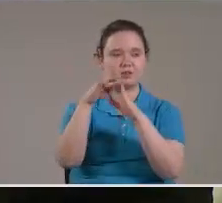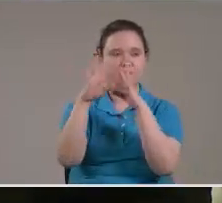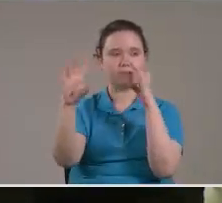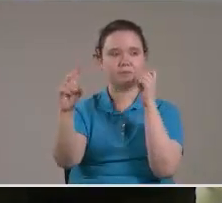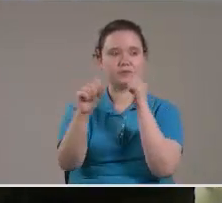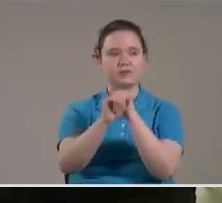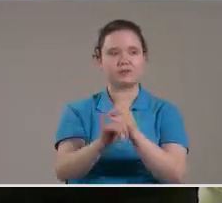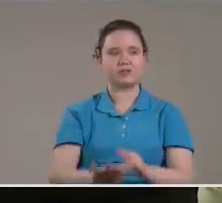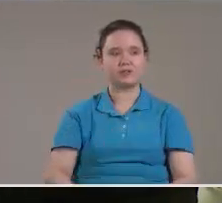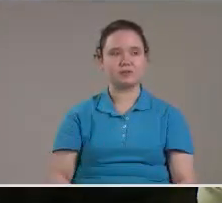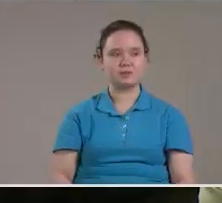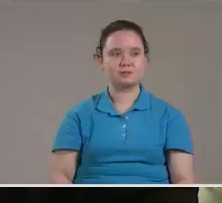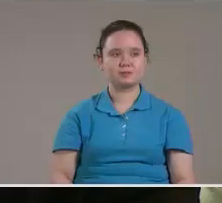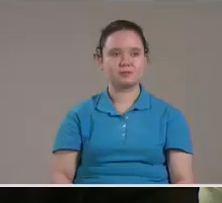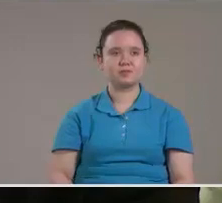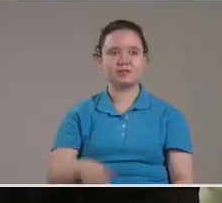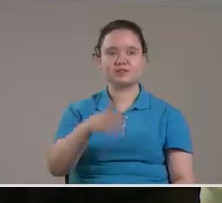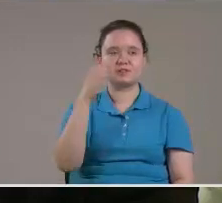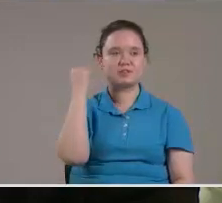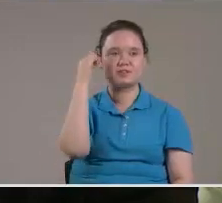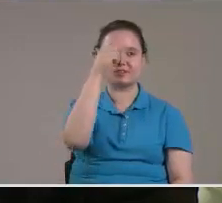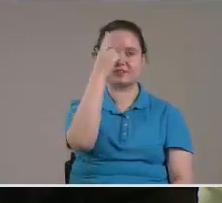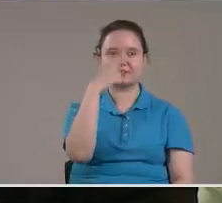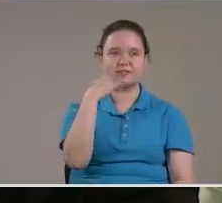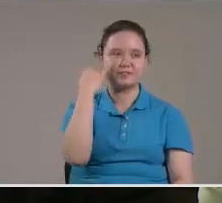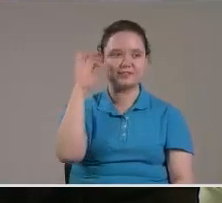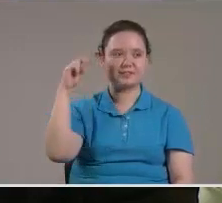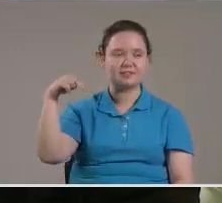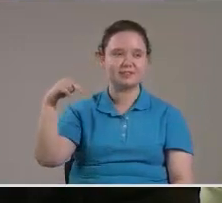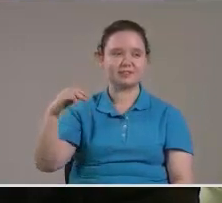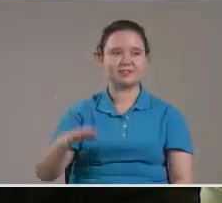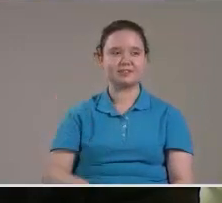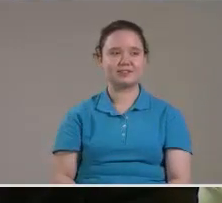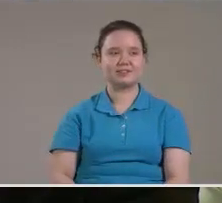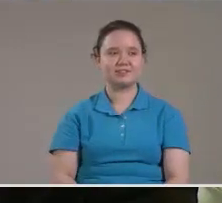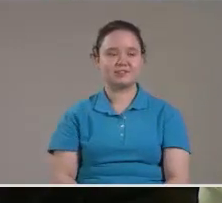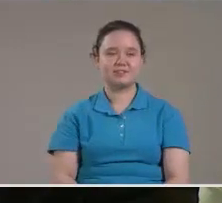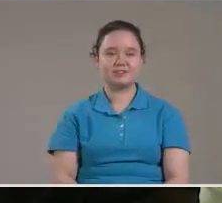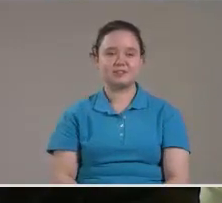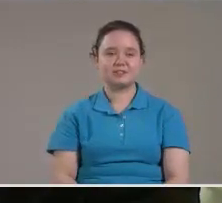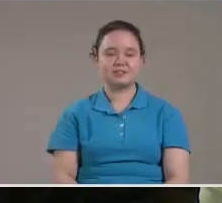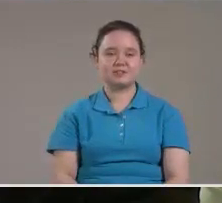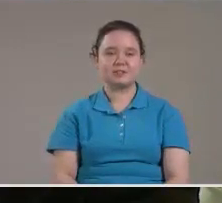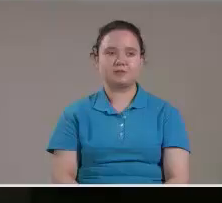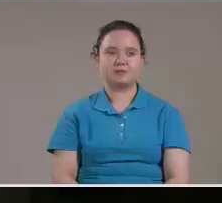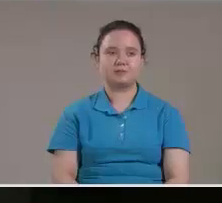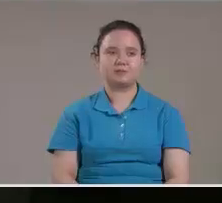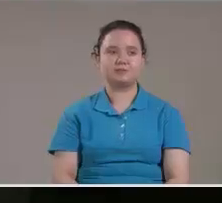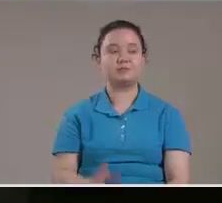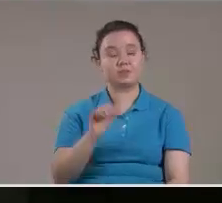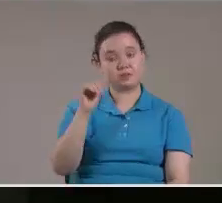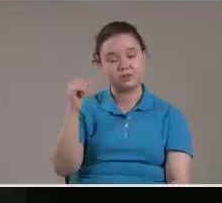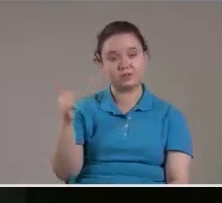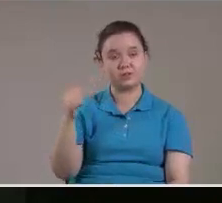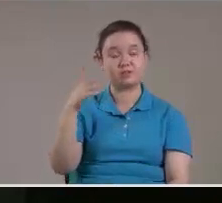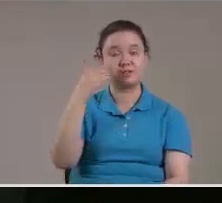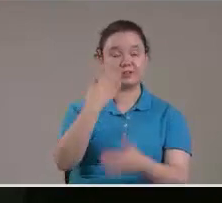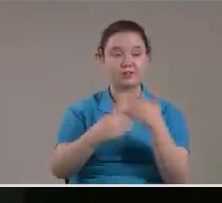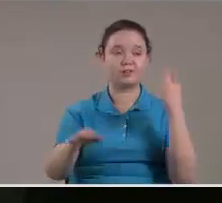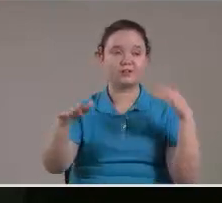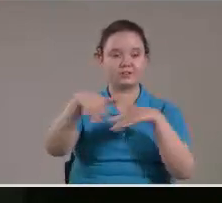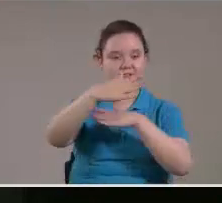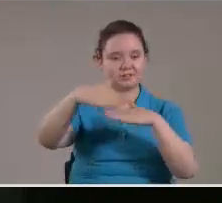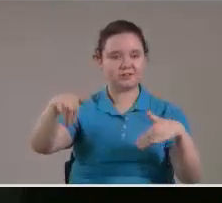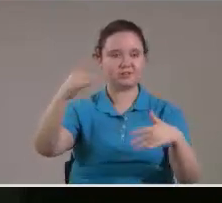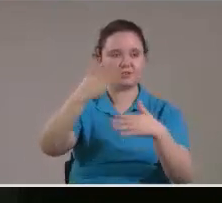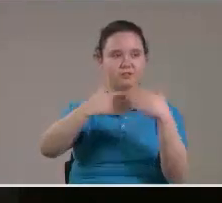Sion Trompetas Suene En Sion Eso está muy bien Ahora Oiga esto Irán por las